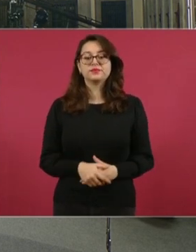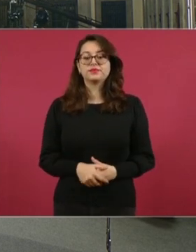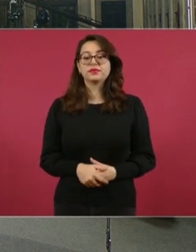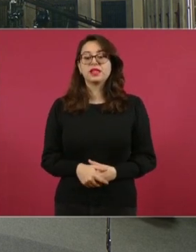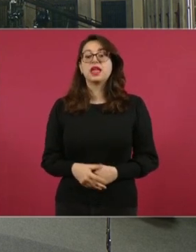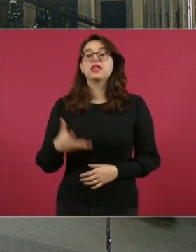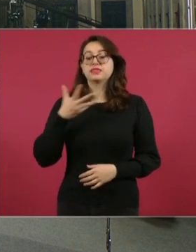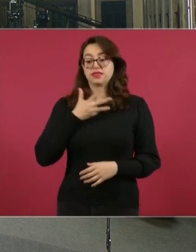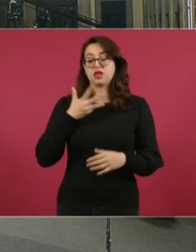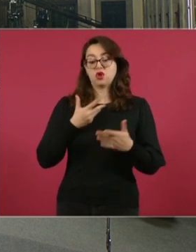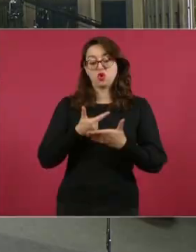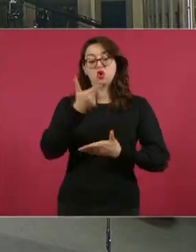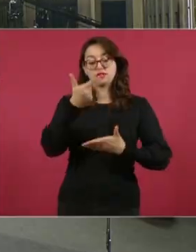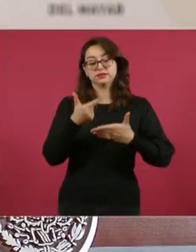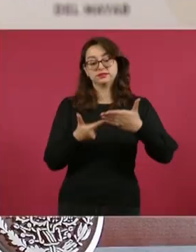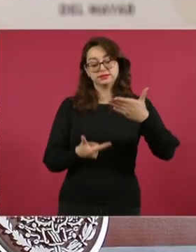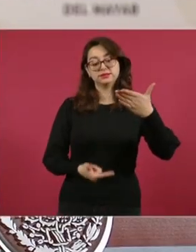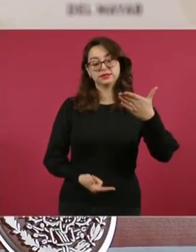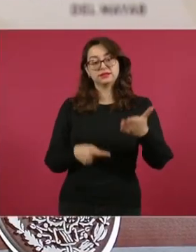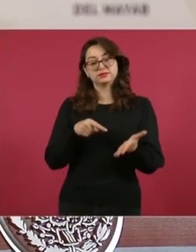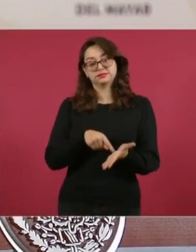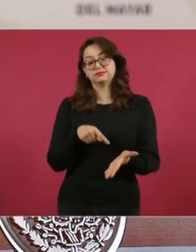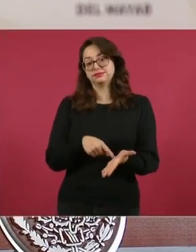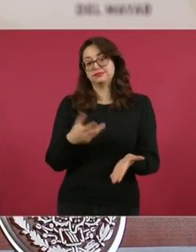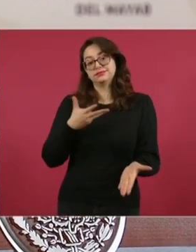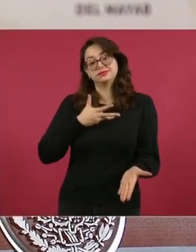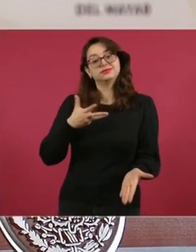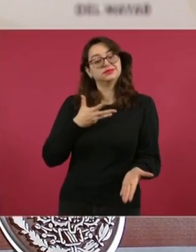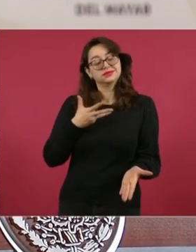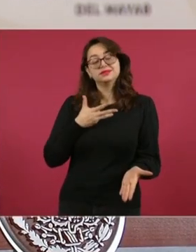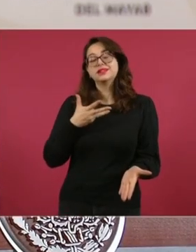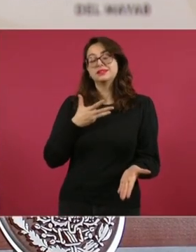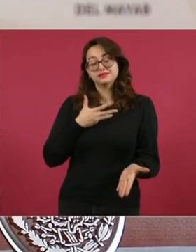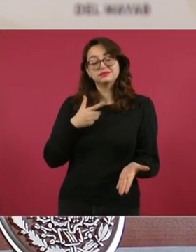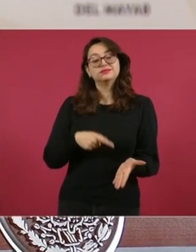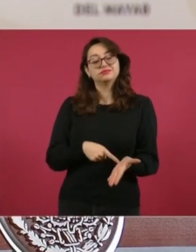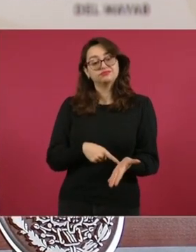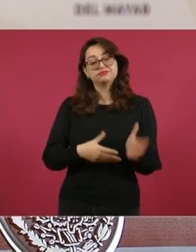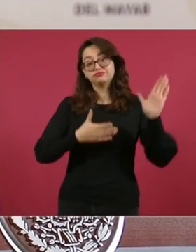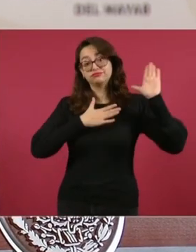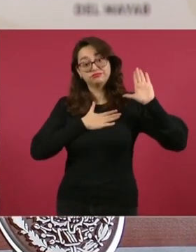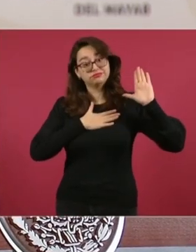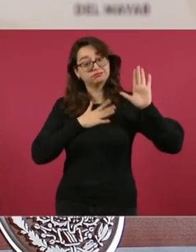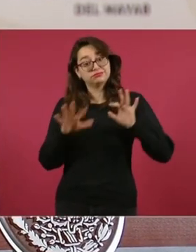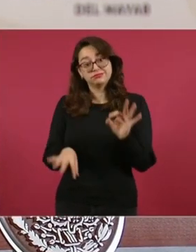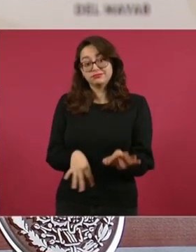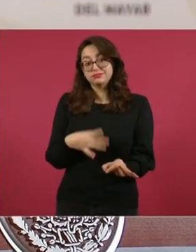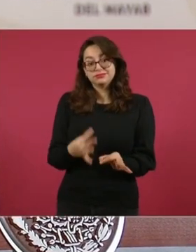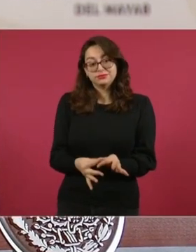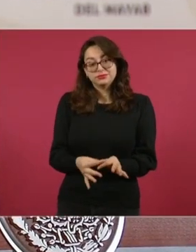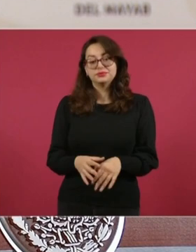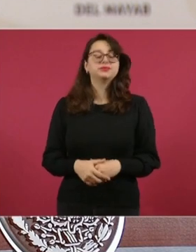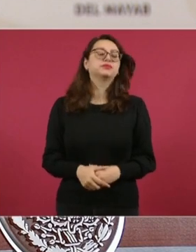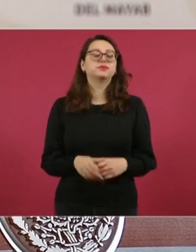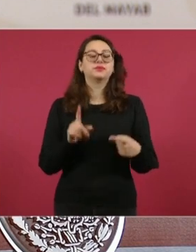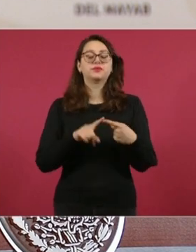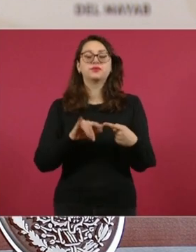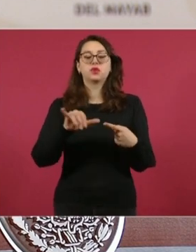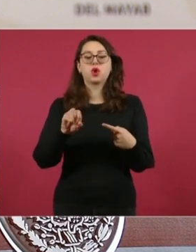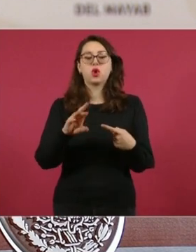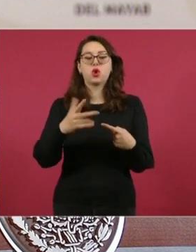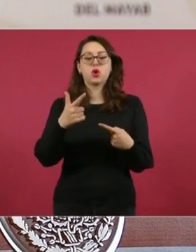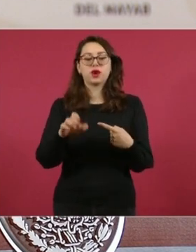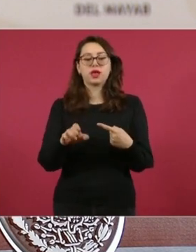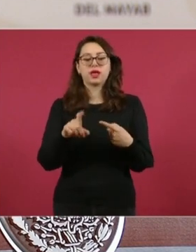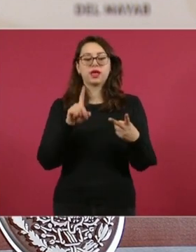quedaron, sí, pero no, aquí está, y los compromisos se cumplen. Jorge Díaz